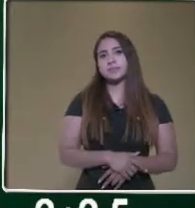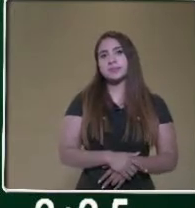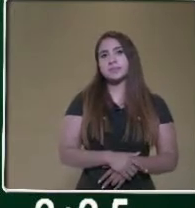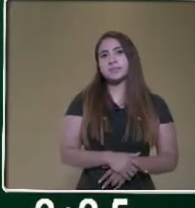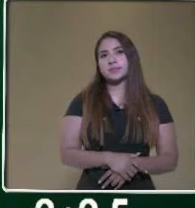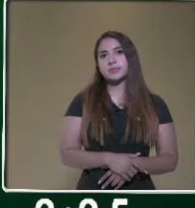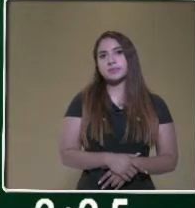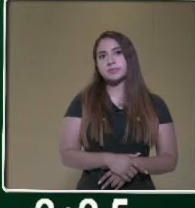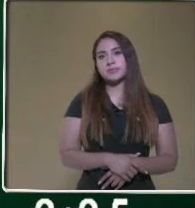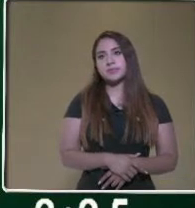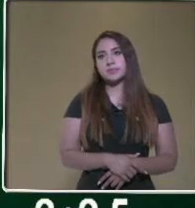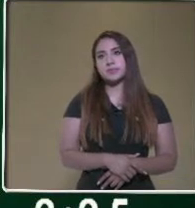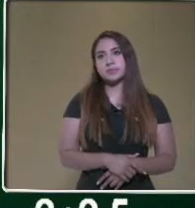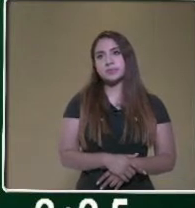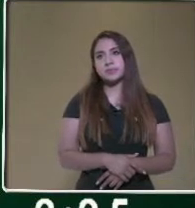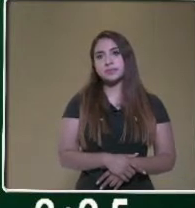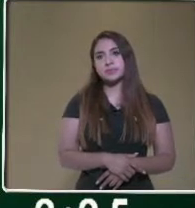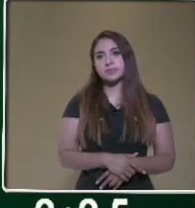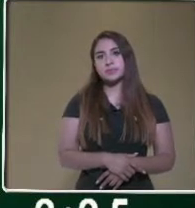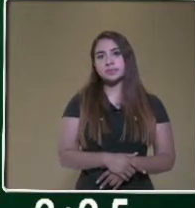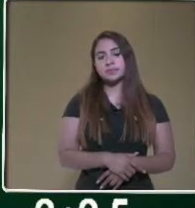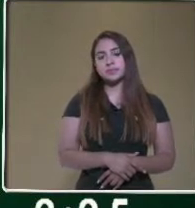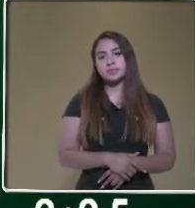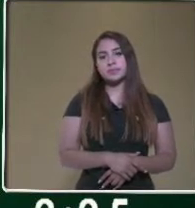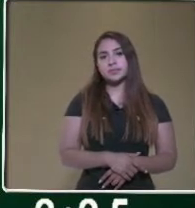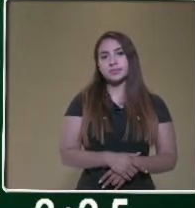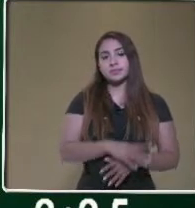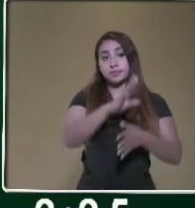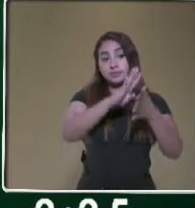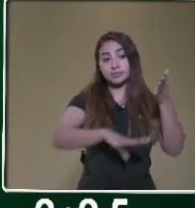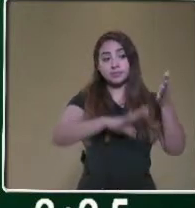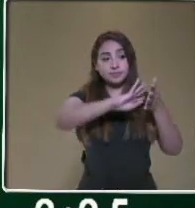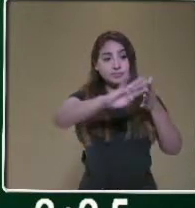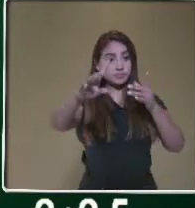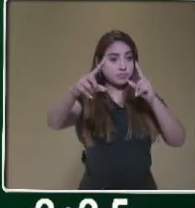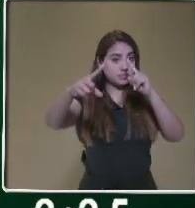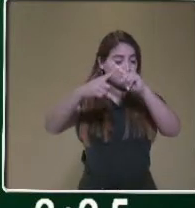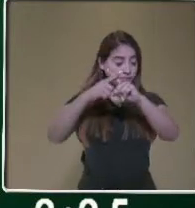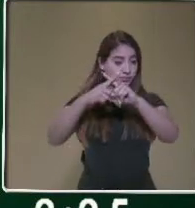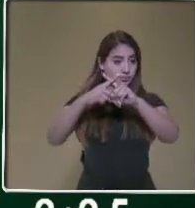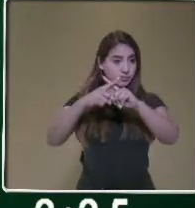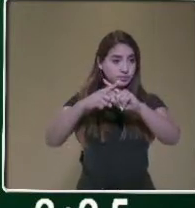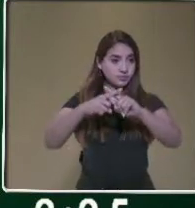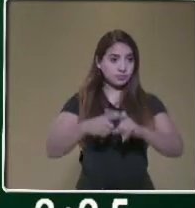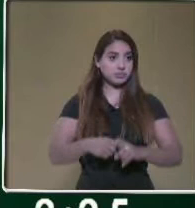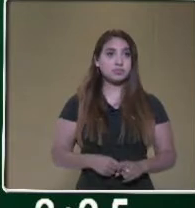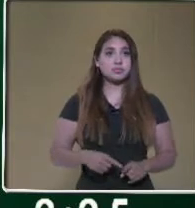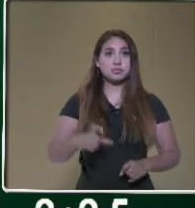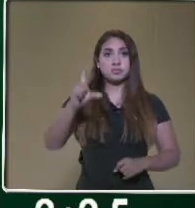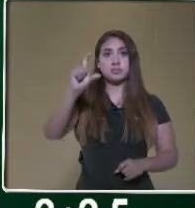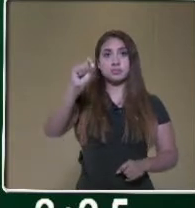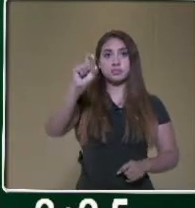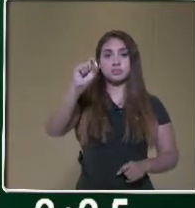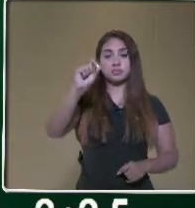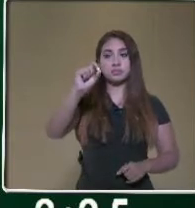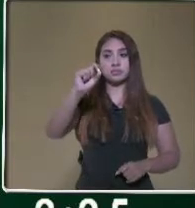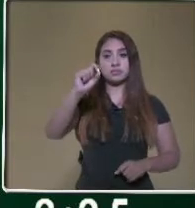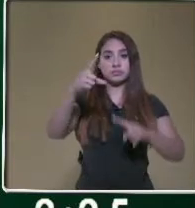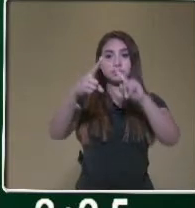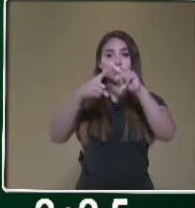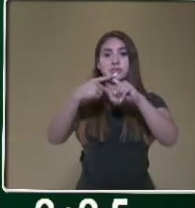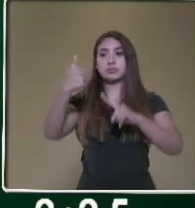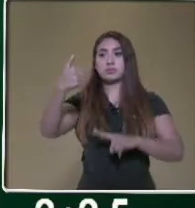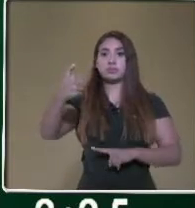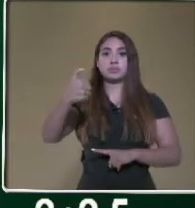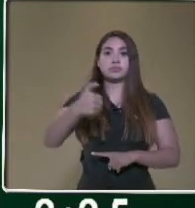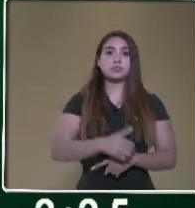En la parte de la tabla multiplicamos el 20 por 6,